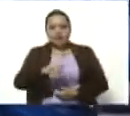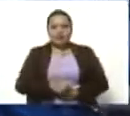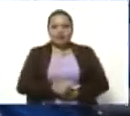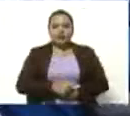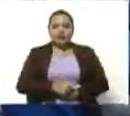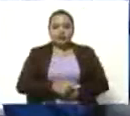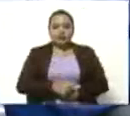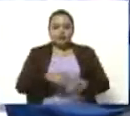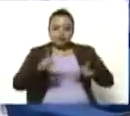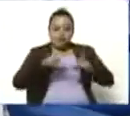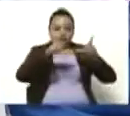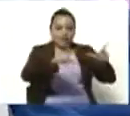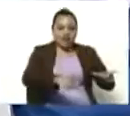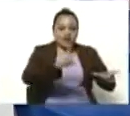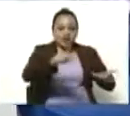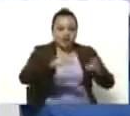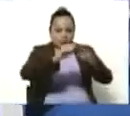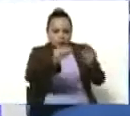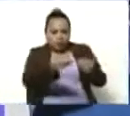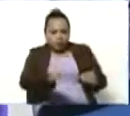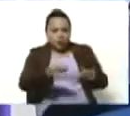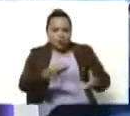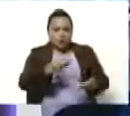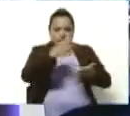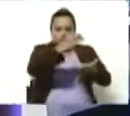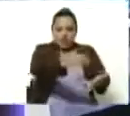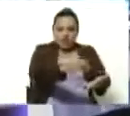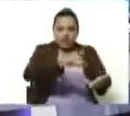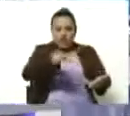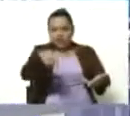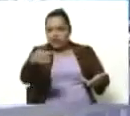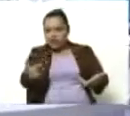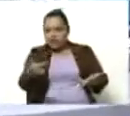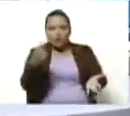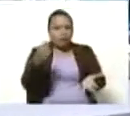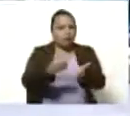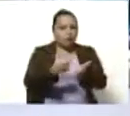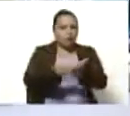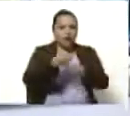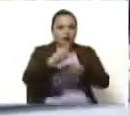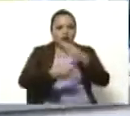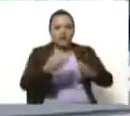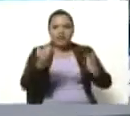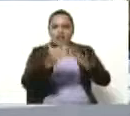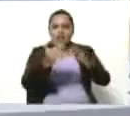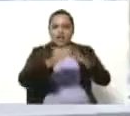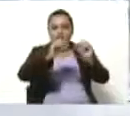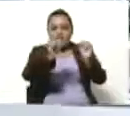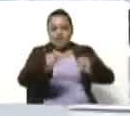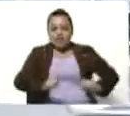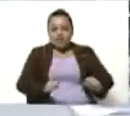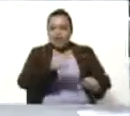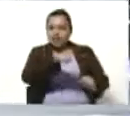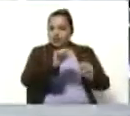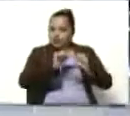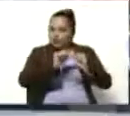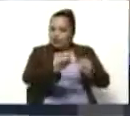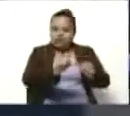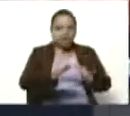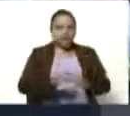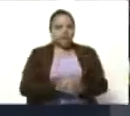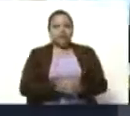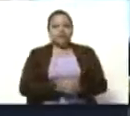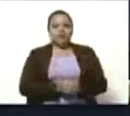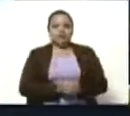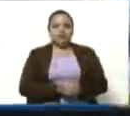certificado y en una estatuilla que también se le da. Y luego en un pago que hace la casa del artista, que eso se mantiene cotidianamente.